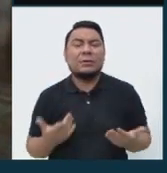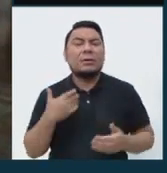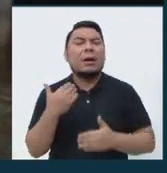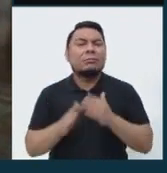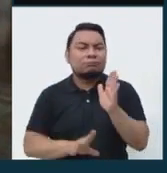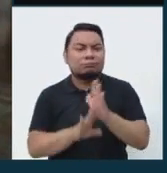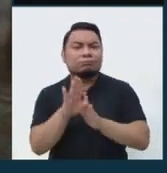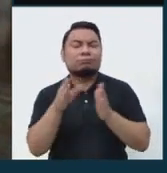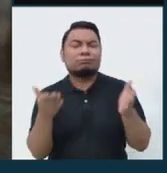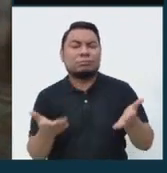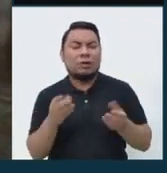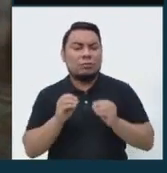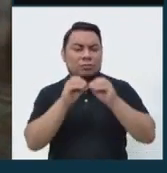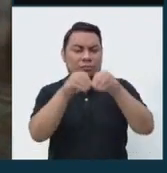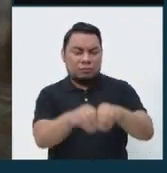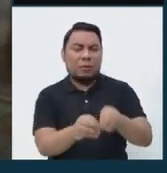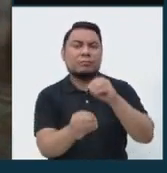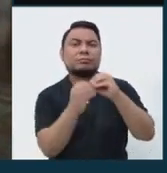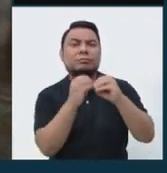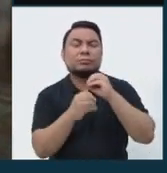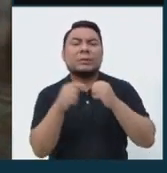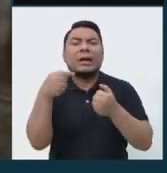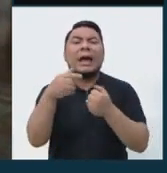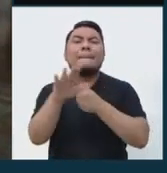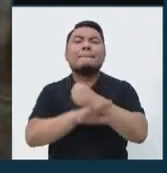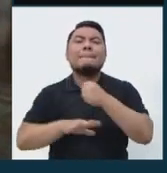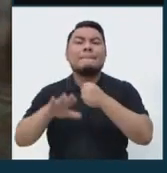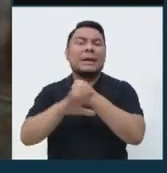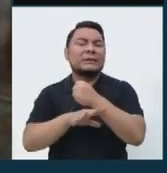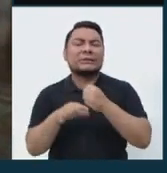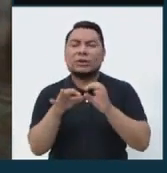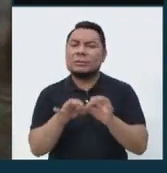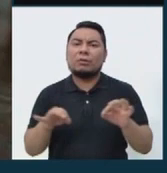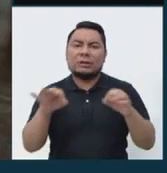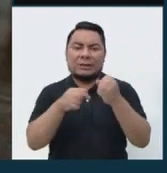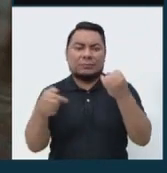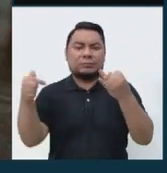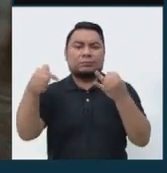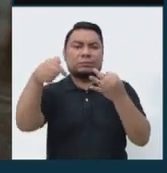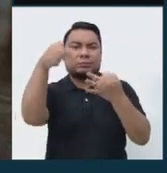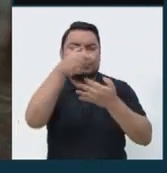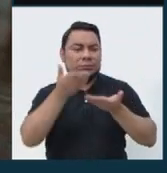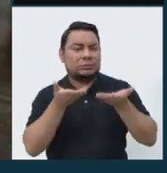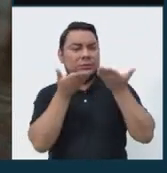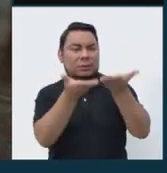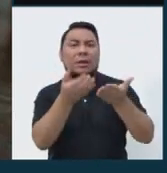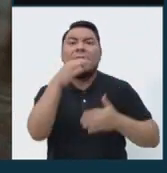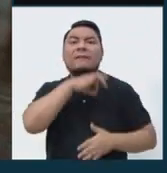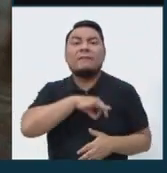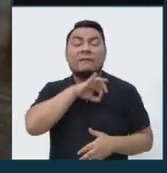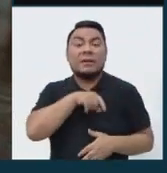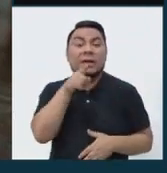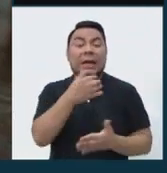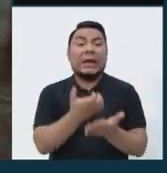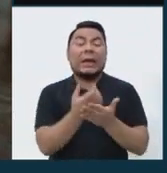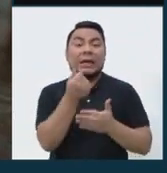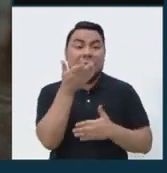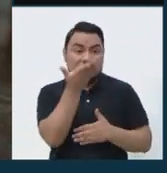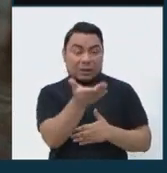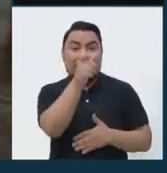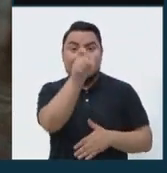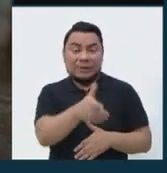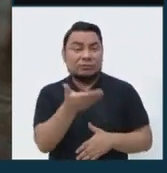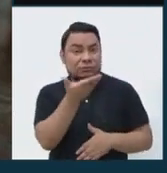desarrollo de la instalación de estos servicios básicos que le va a dar beneficio, tanto económico, a las